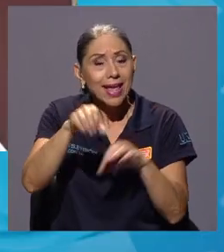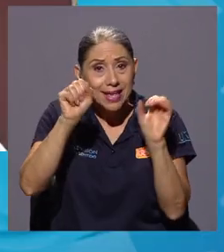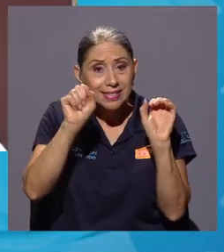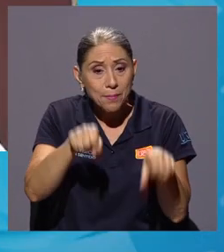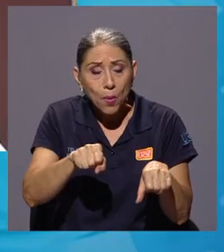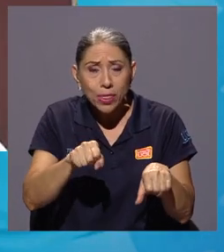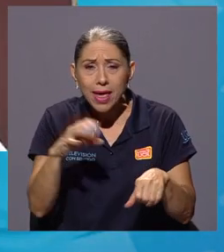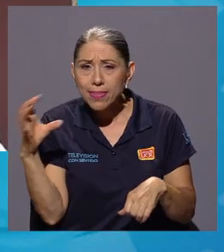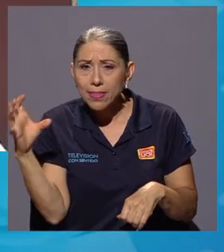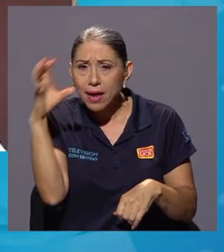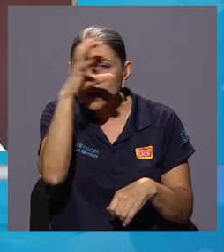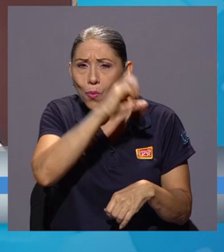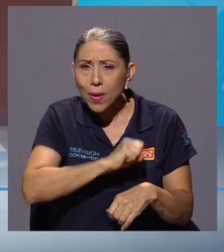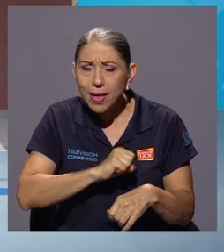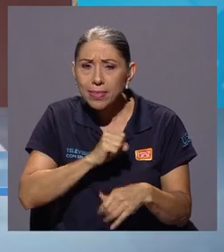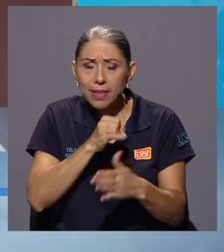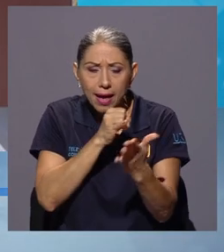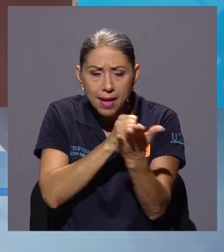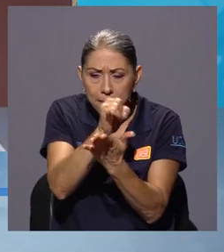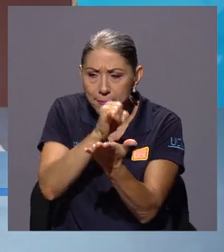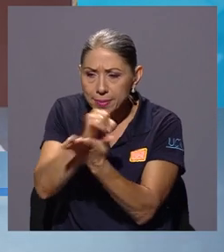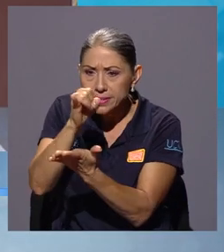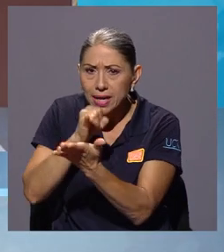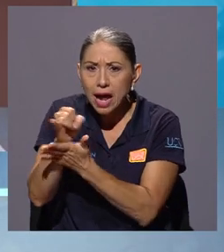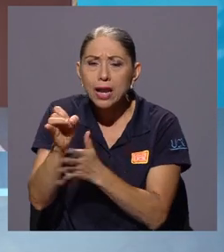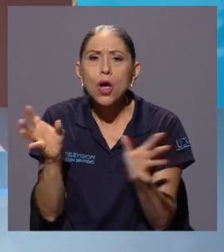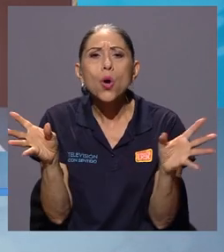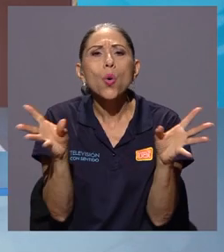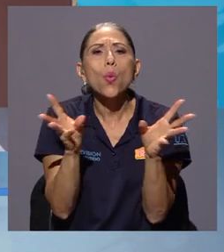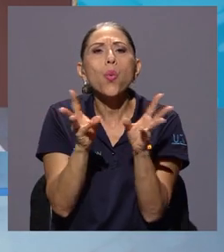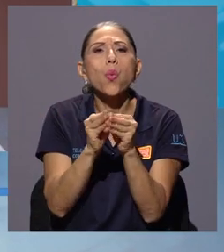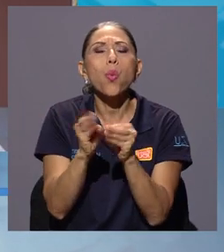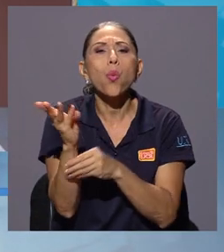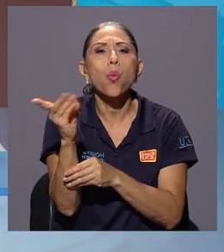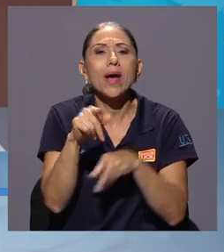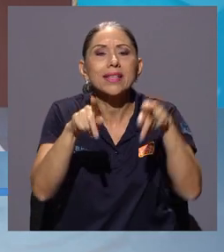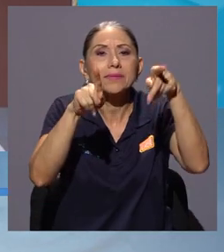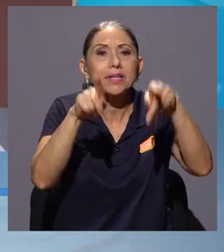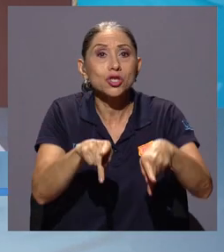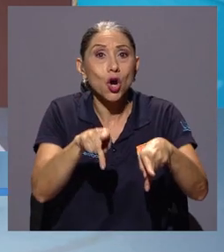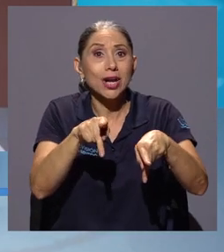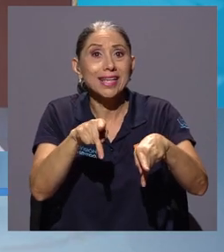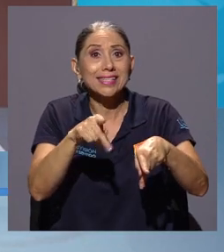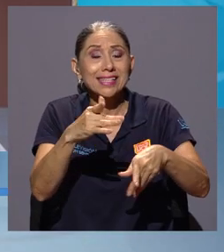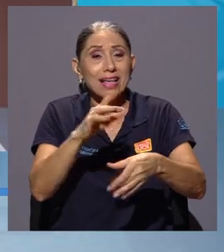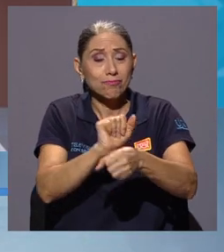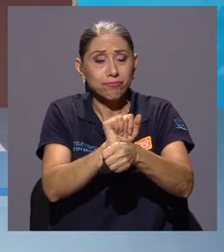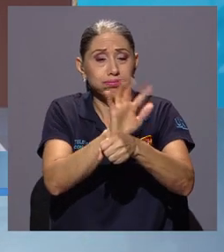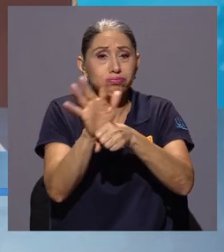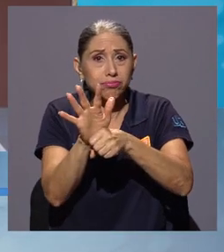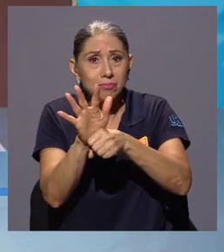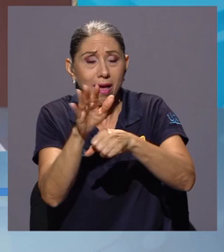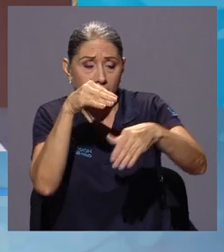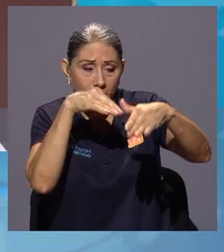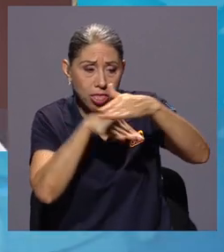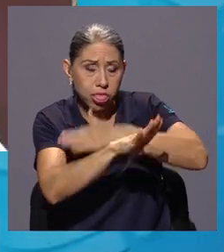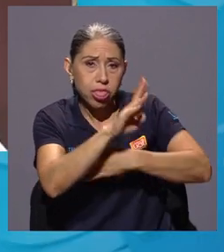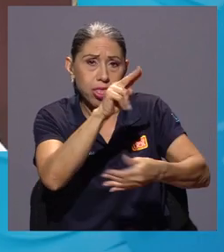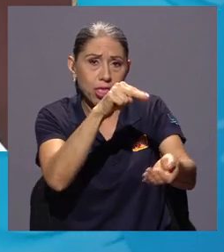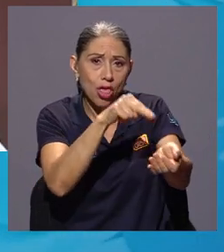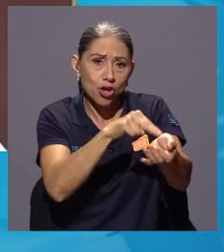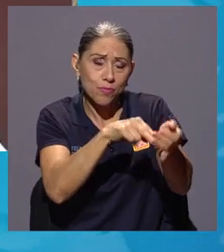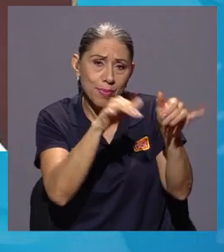el número de personas que son hospitalizadas por COVID-19, el número de personas